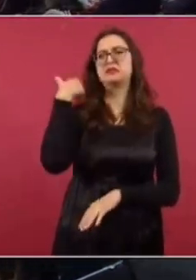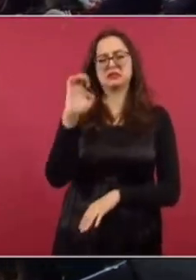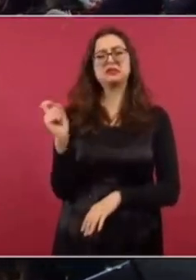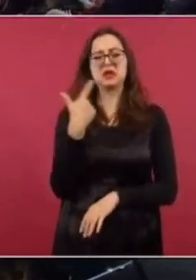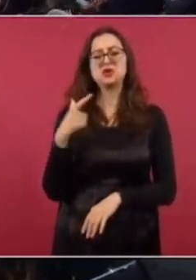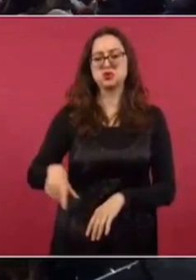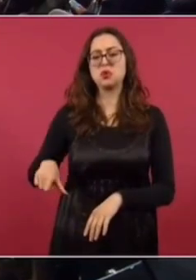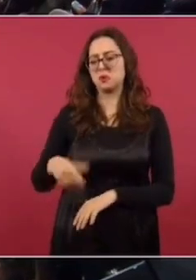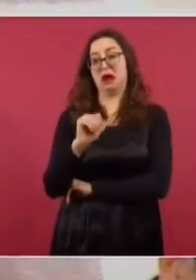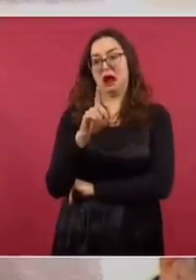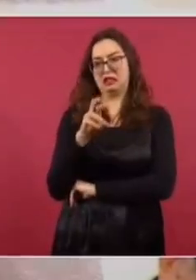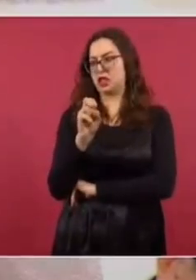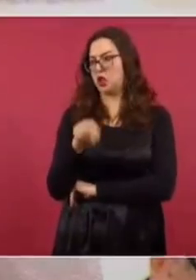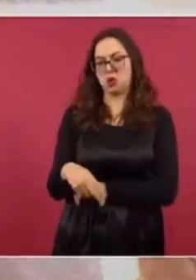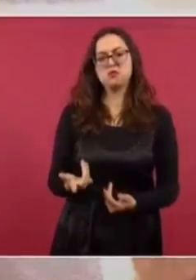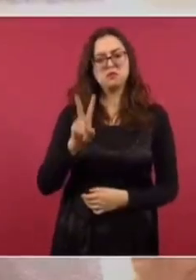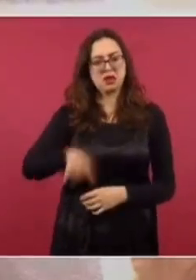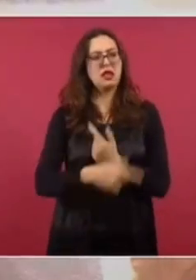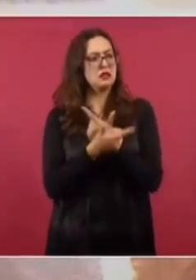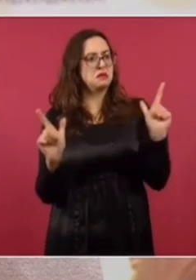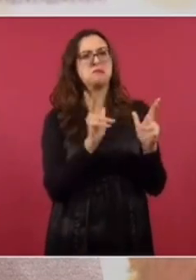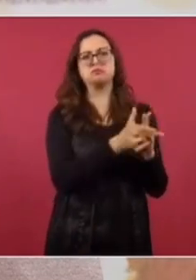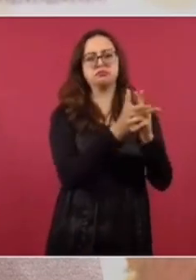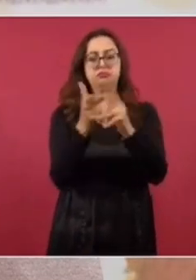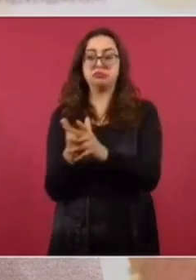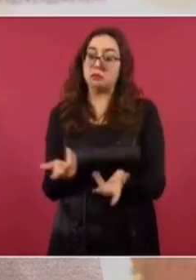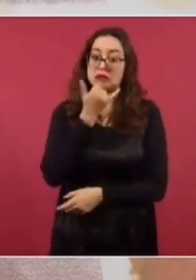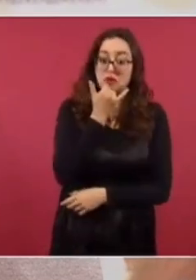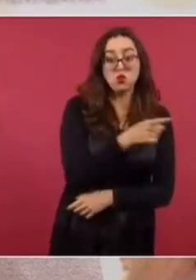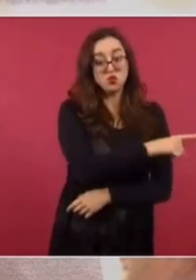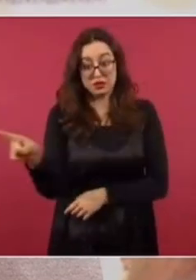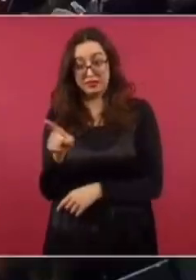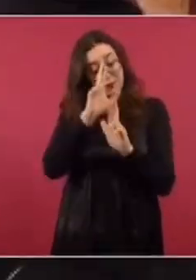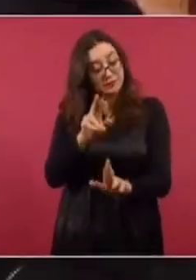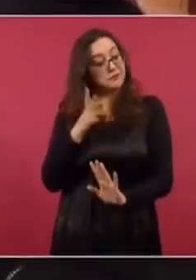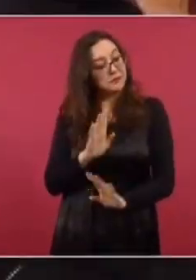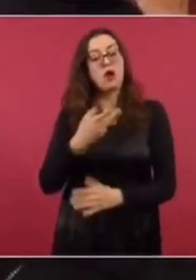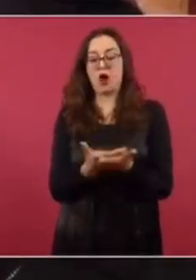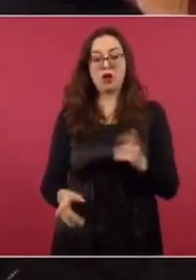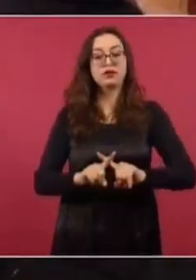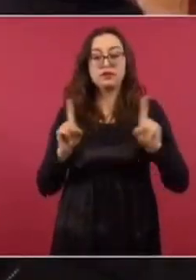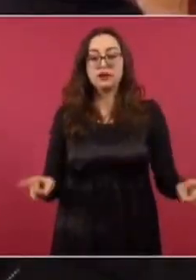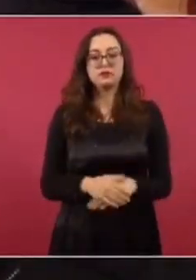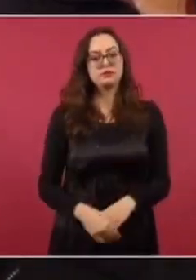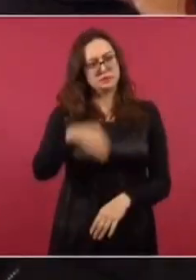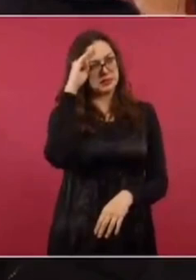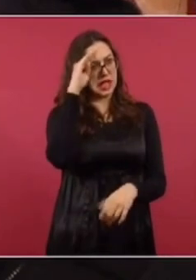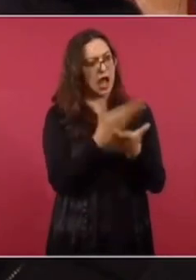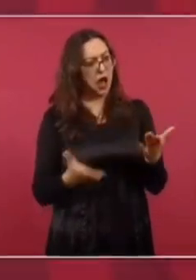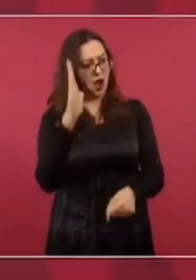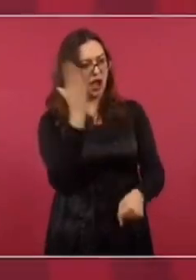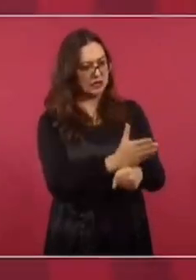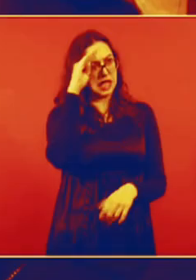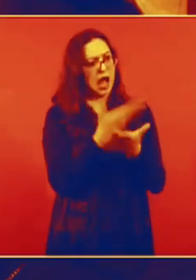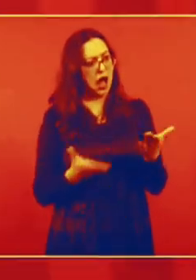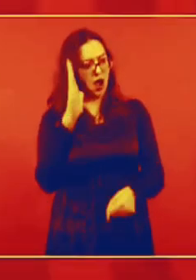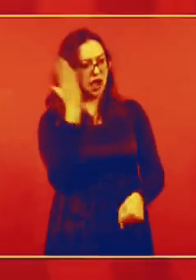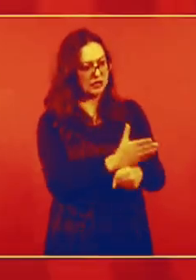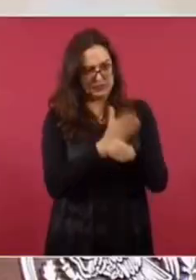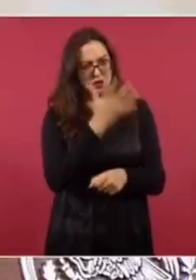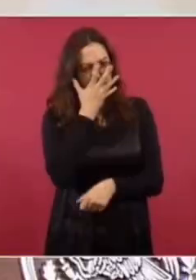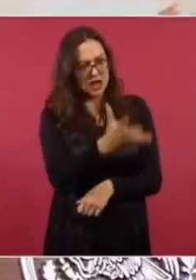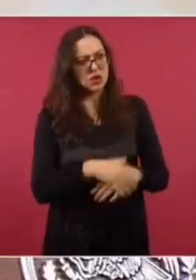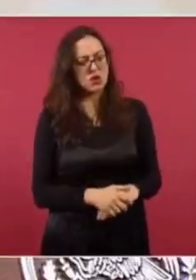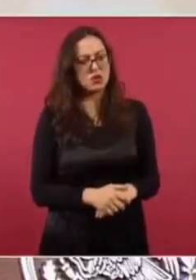de Calderón. Cuando ustedes, con todo respeto, se quedaban callados. ¿Considera que ha reducido la impunidad en el país durante No hay impunidad, no hay